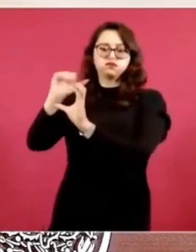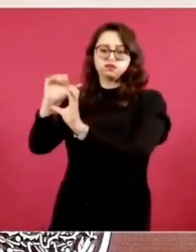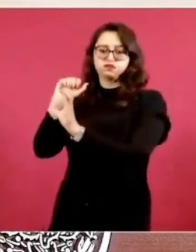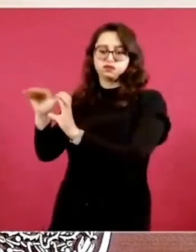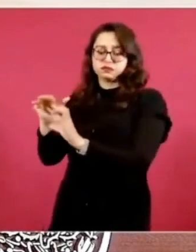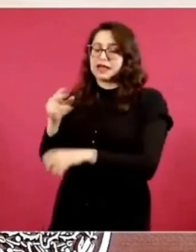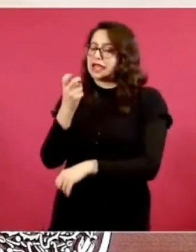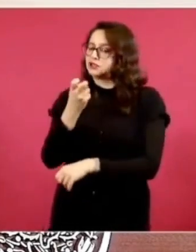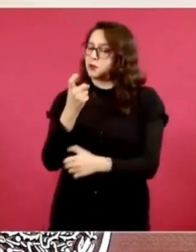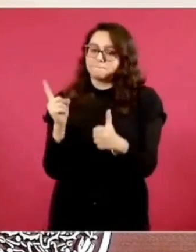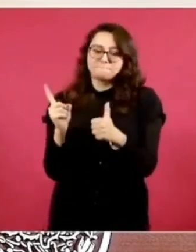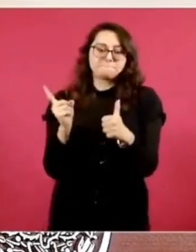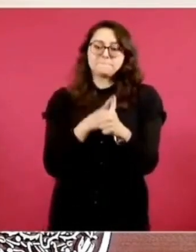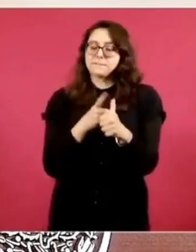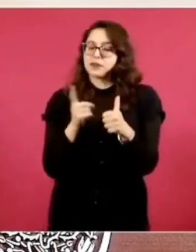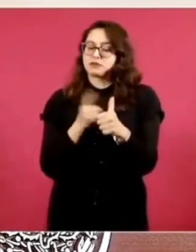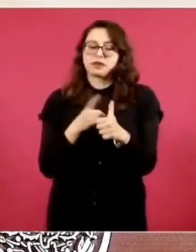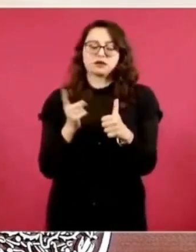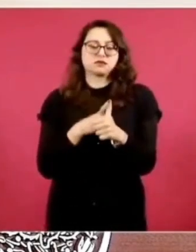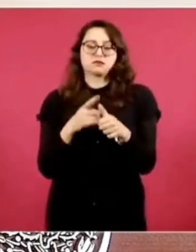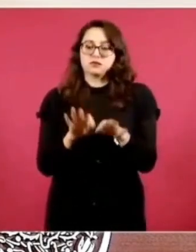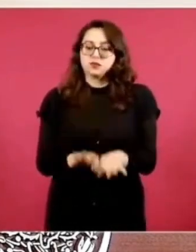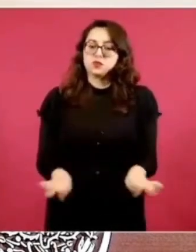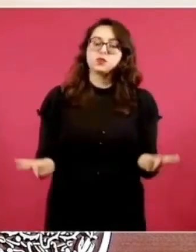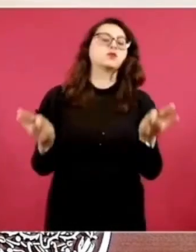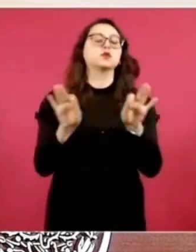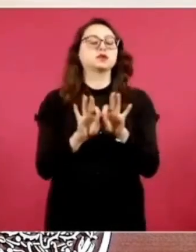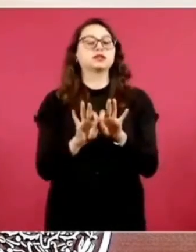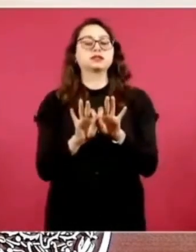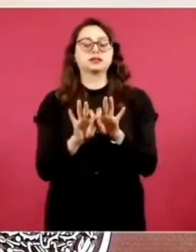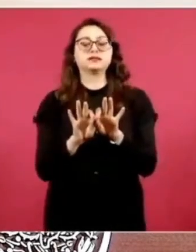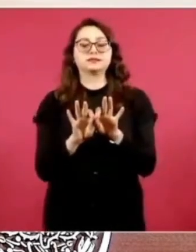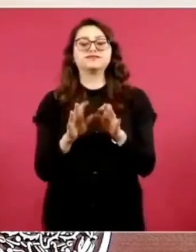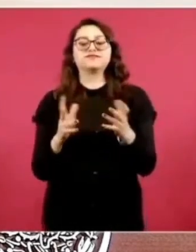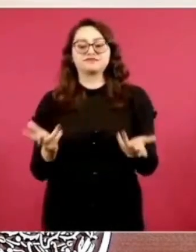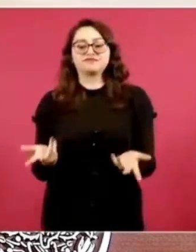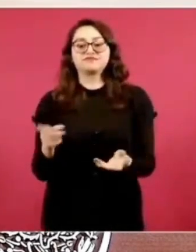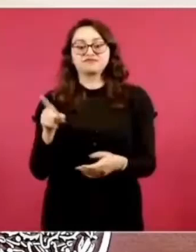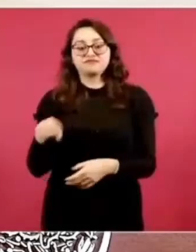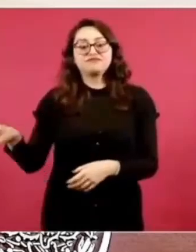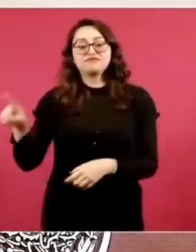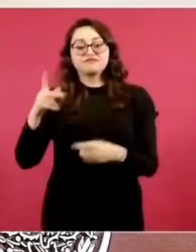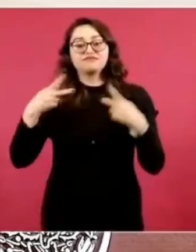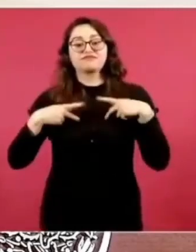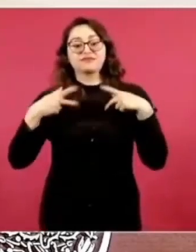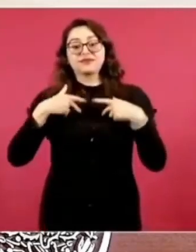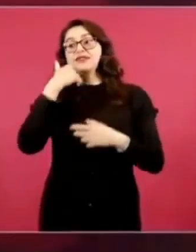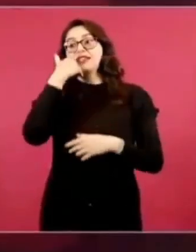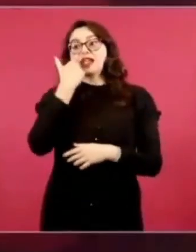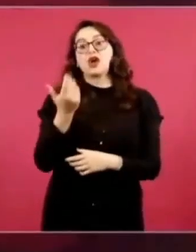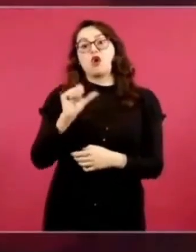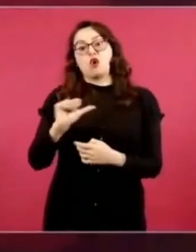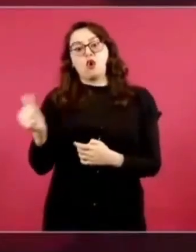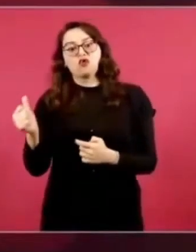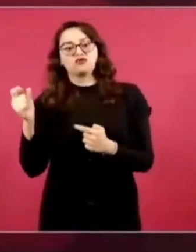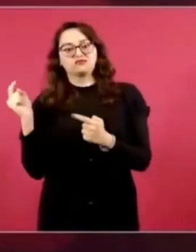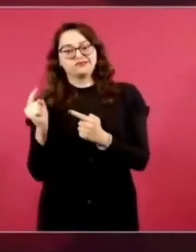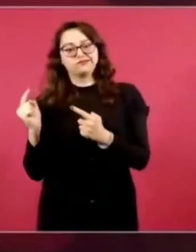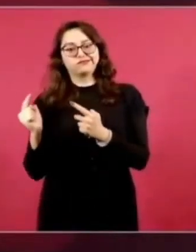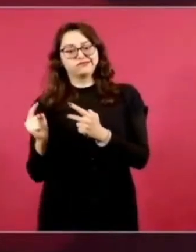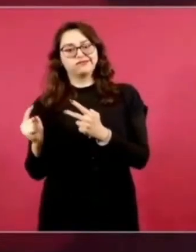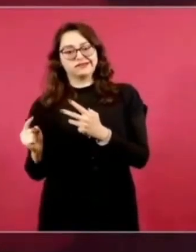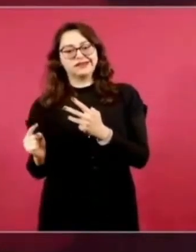primero. Y si la gente quiere, incluso